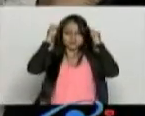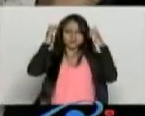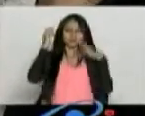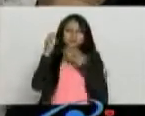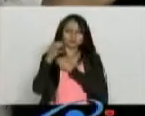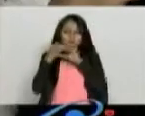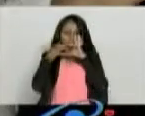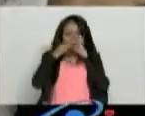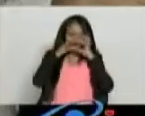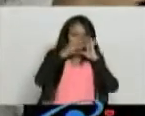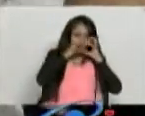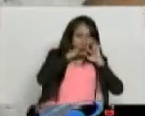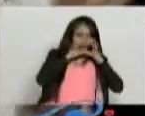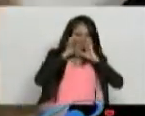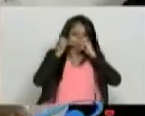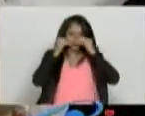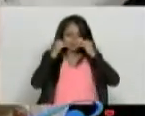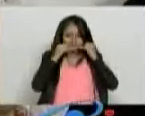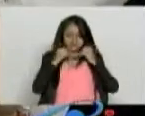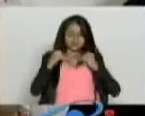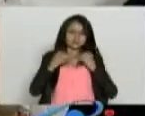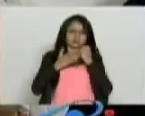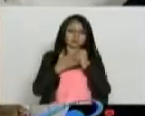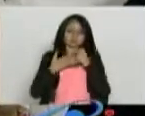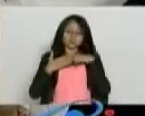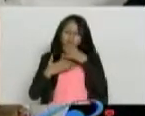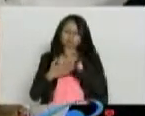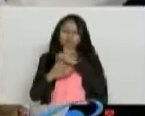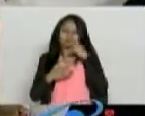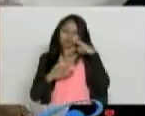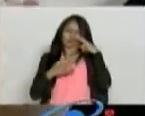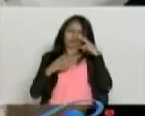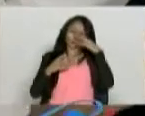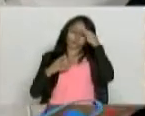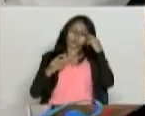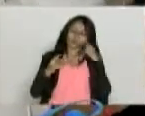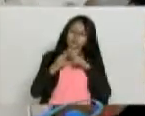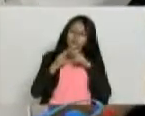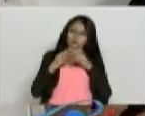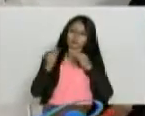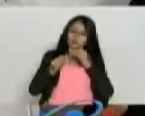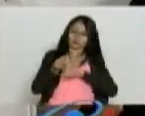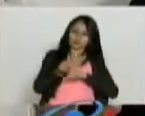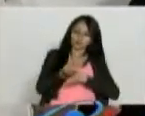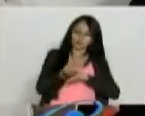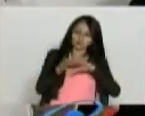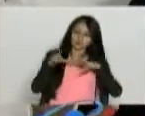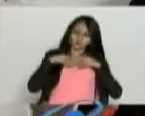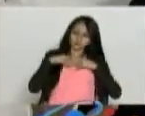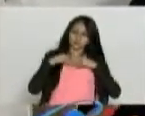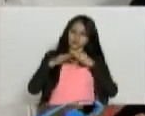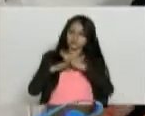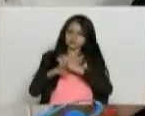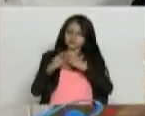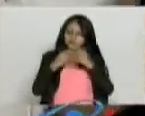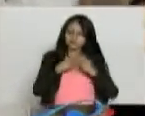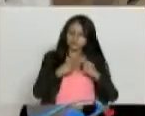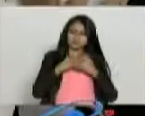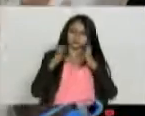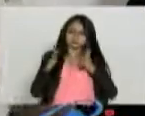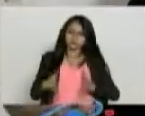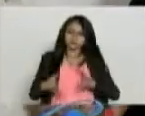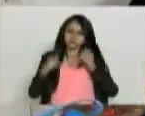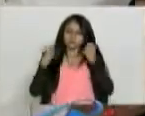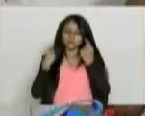tener conciencia de cómo reaccionar ante las cosas. De cómo aceptar las circunstancias. De cómo